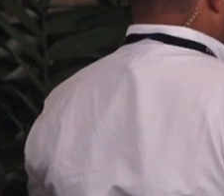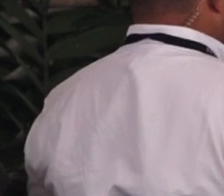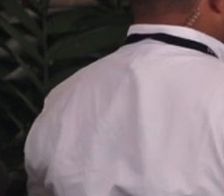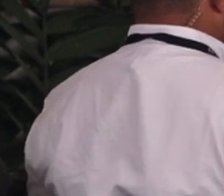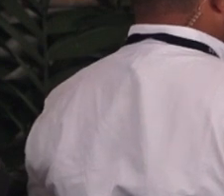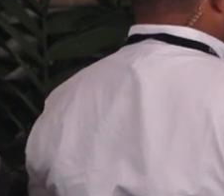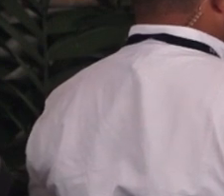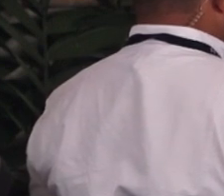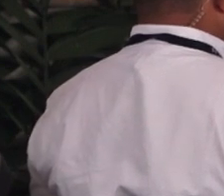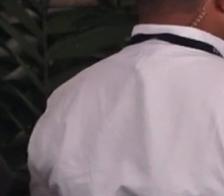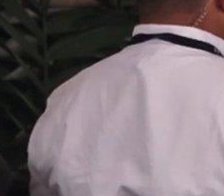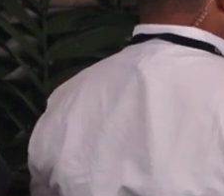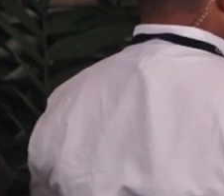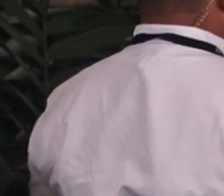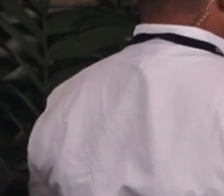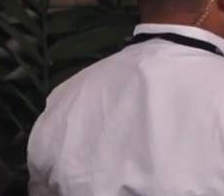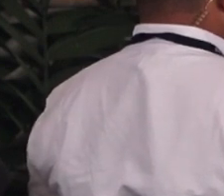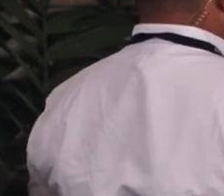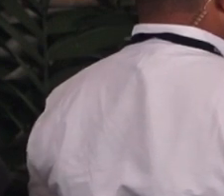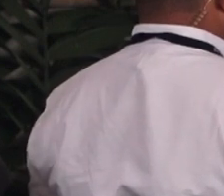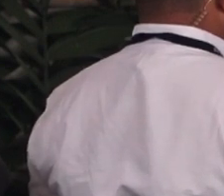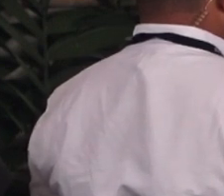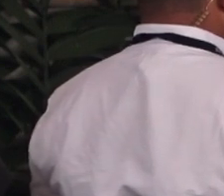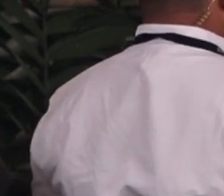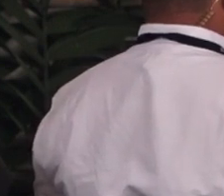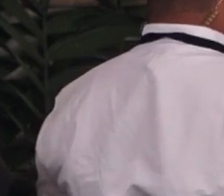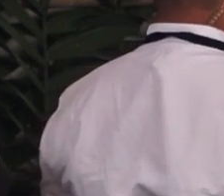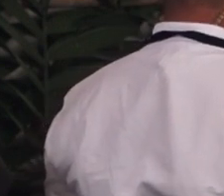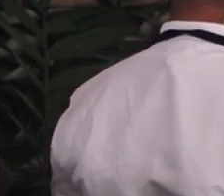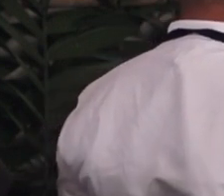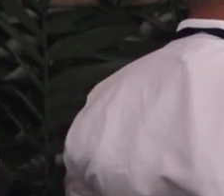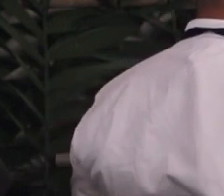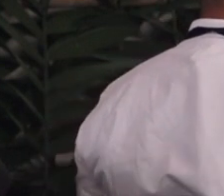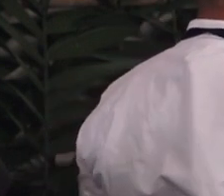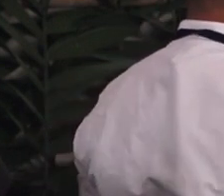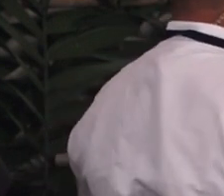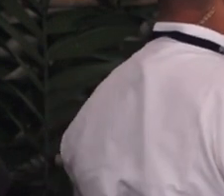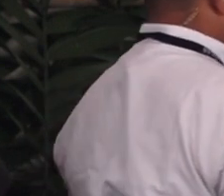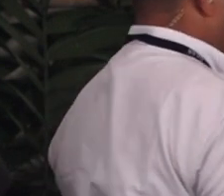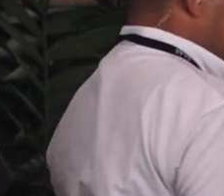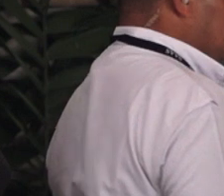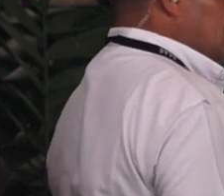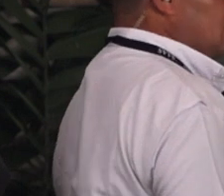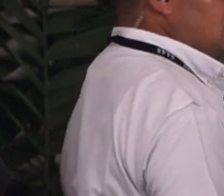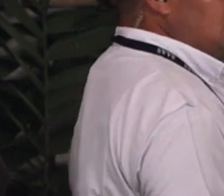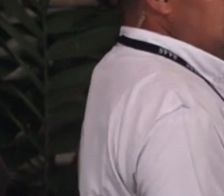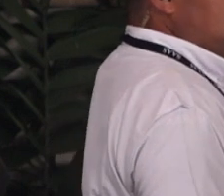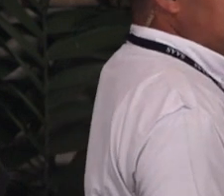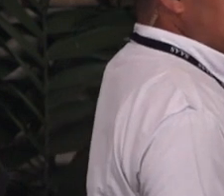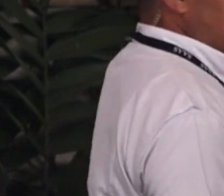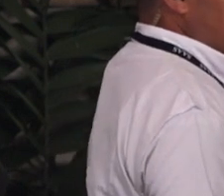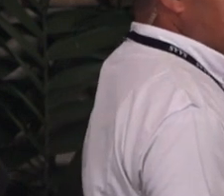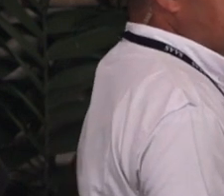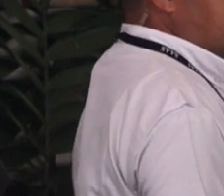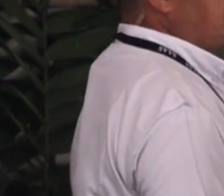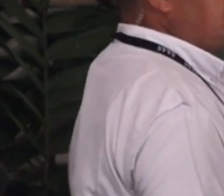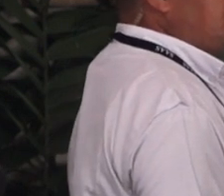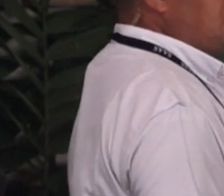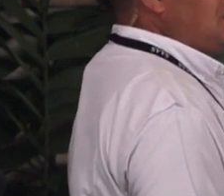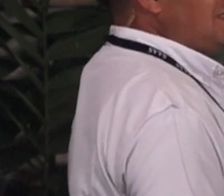Por ese motivo, hemos reiterado nuestra invitación de llegar a nuestra tierra.